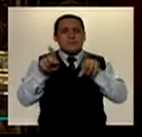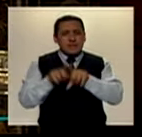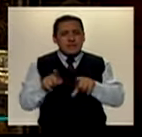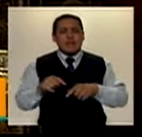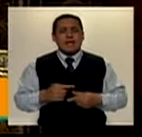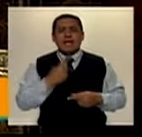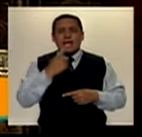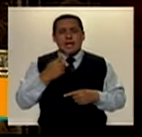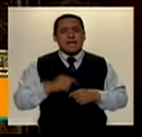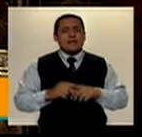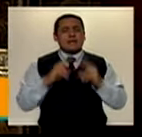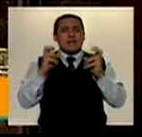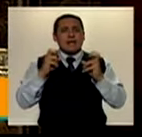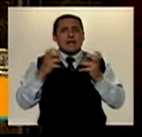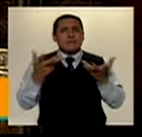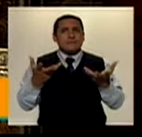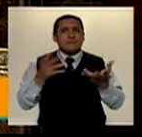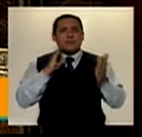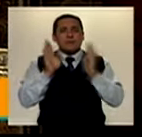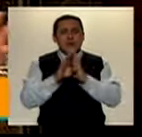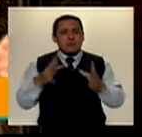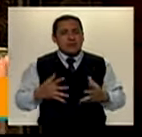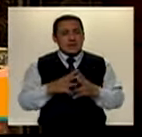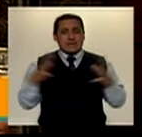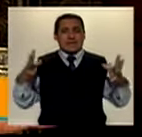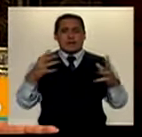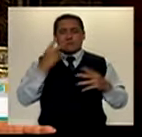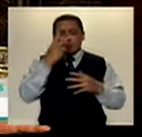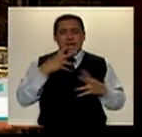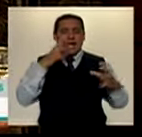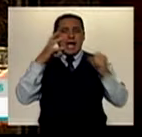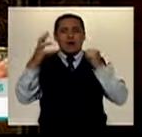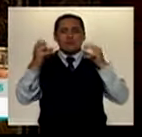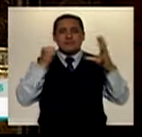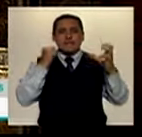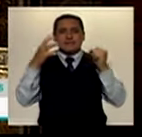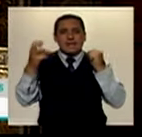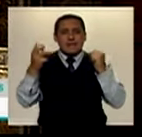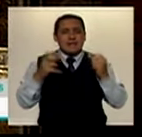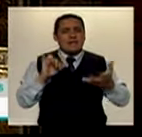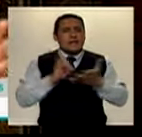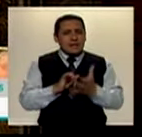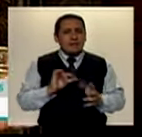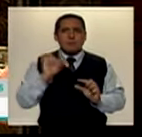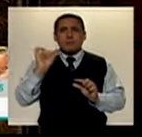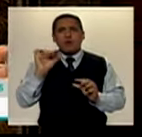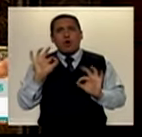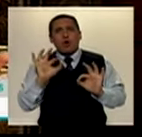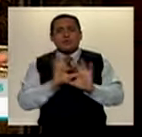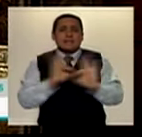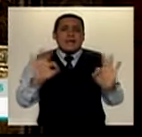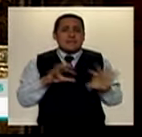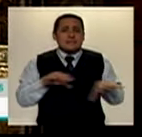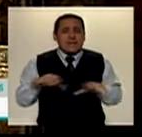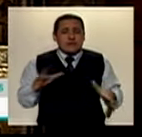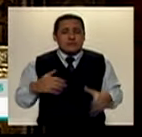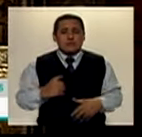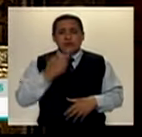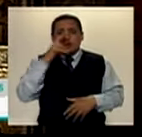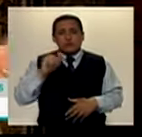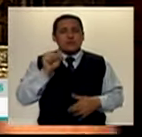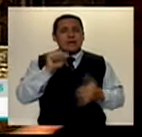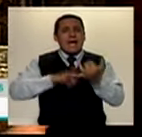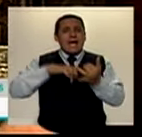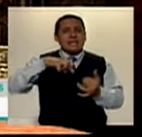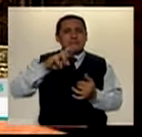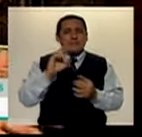en las áreas del gran espectro autista, que poco o nada se ha hecho, los niños Asperger,